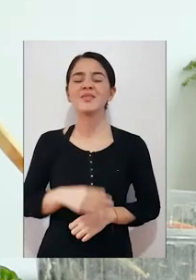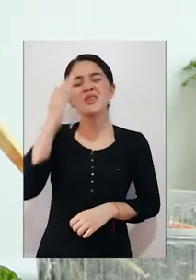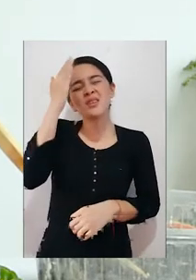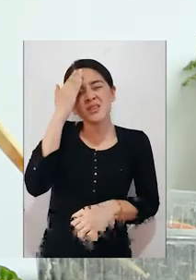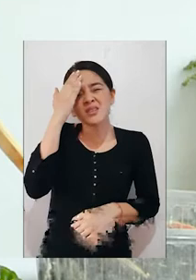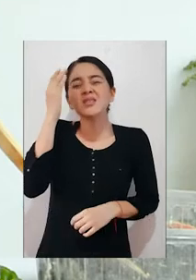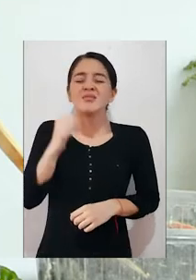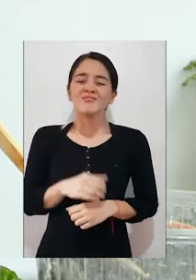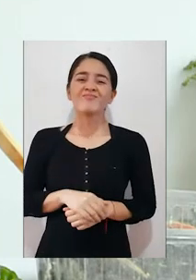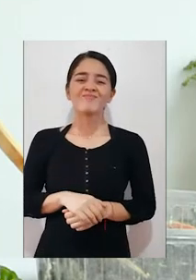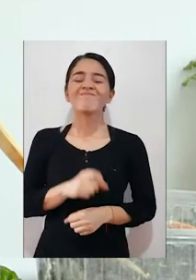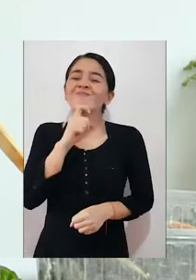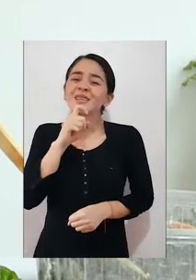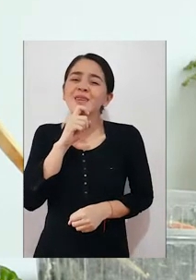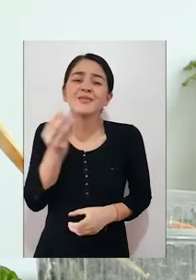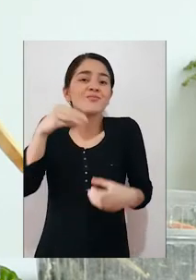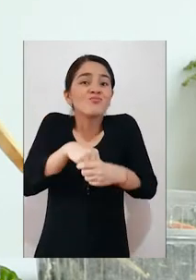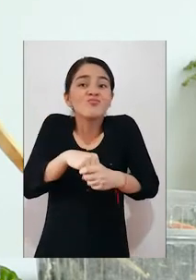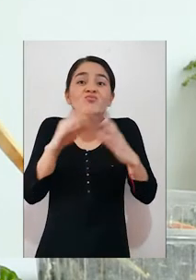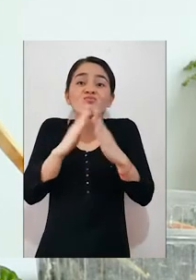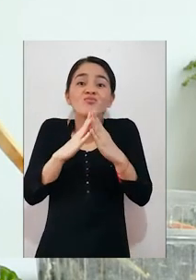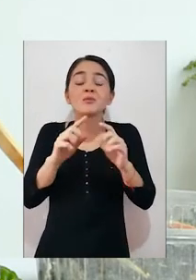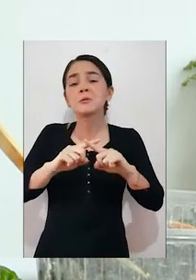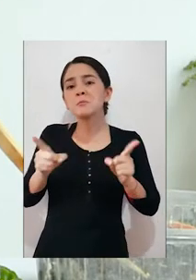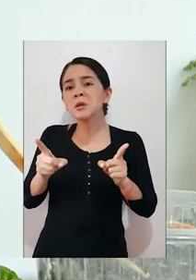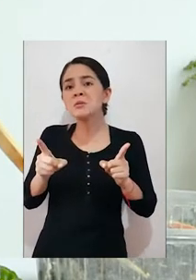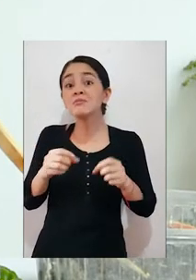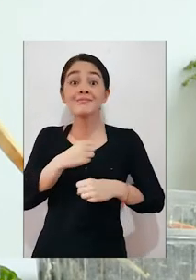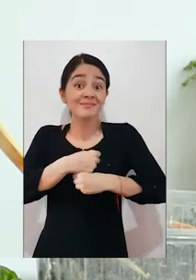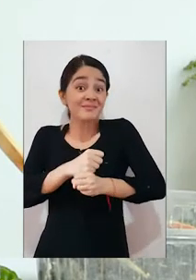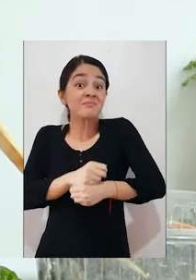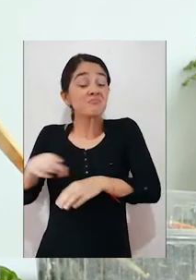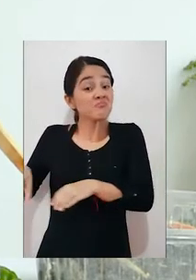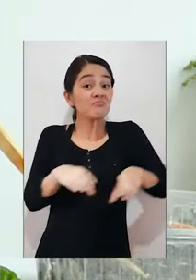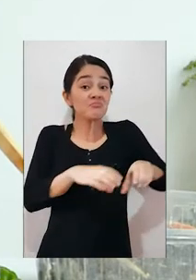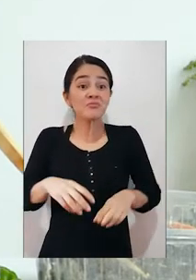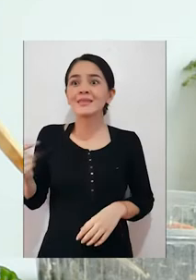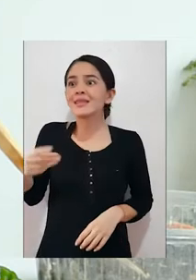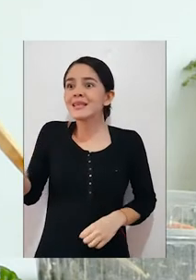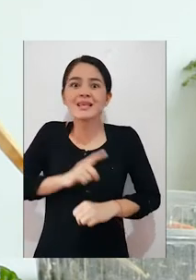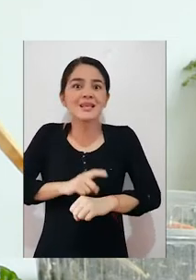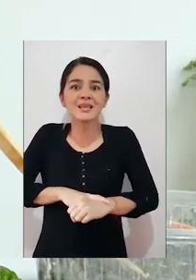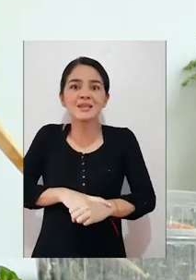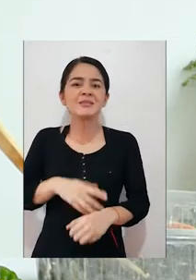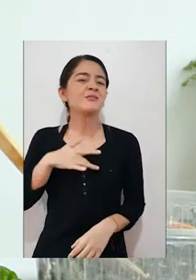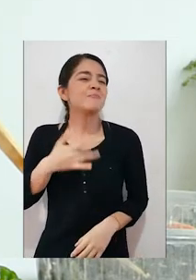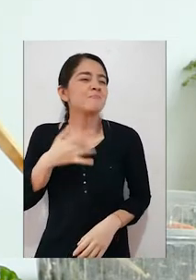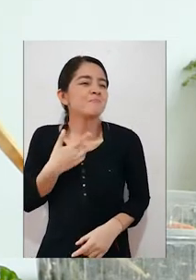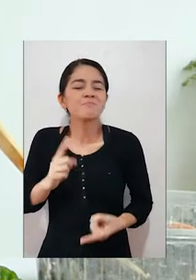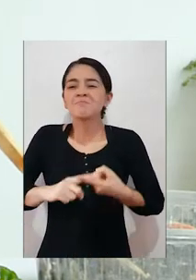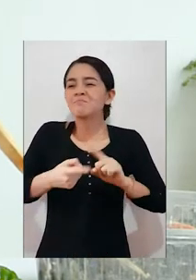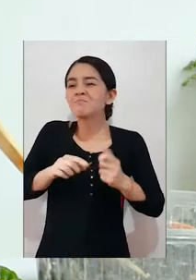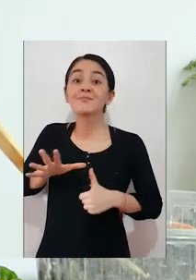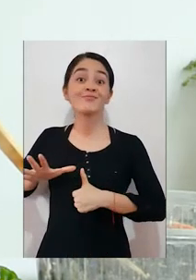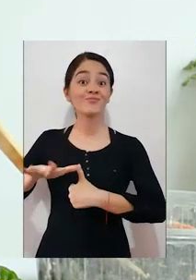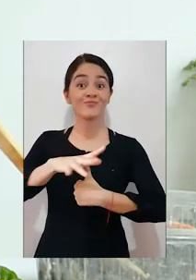es difícil a veces estar en casa pero haciendo este tipo de actividades el tiempo se va mucho más rápido nos sentimos más amigables